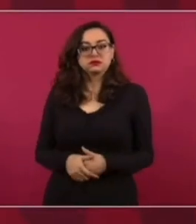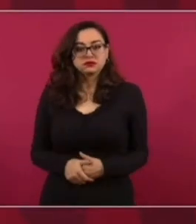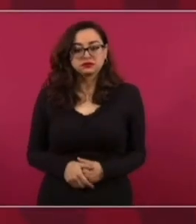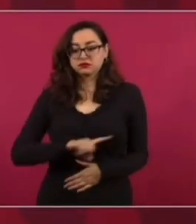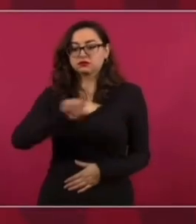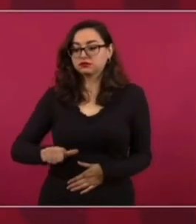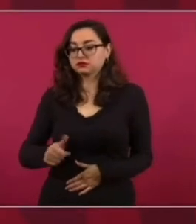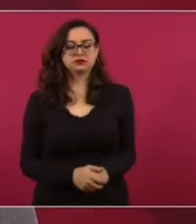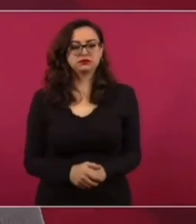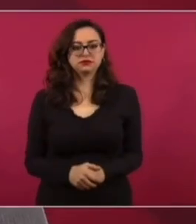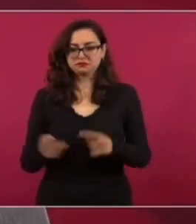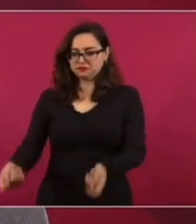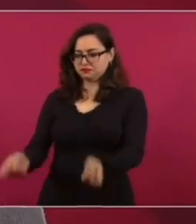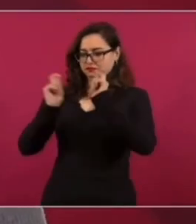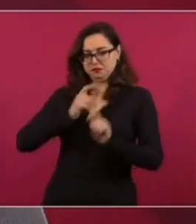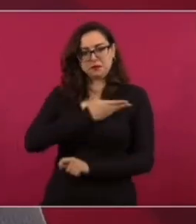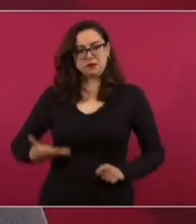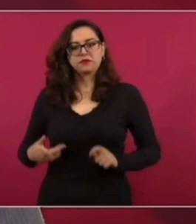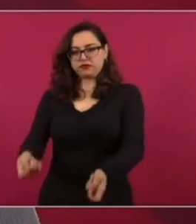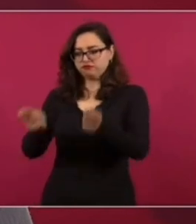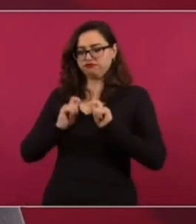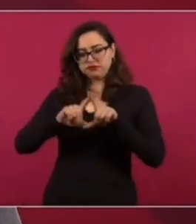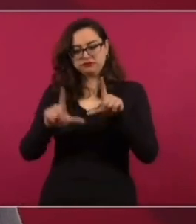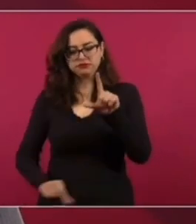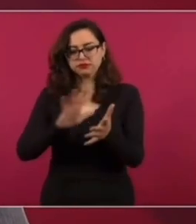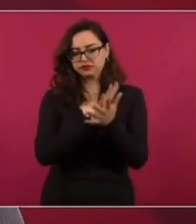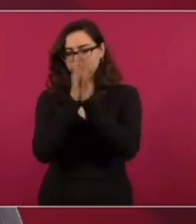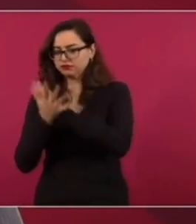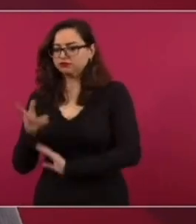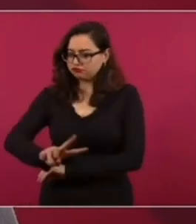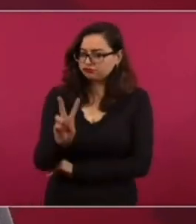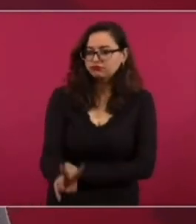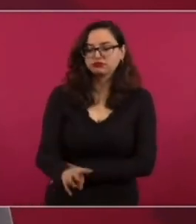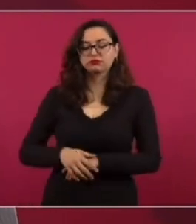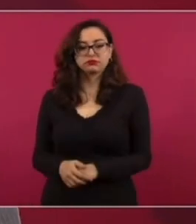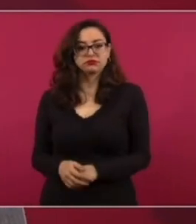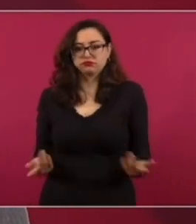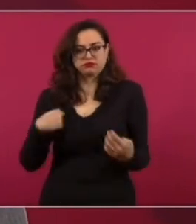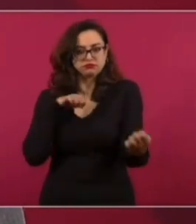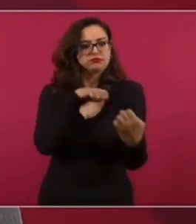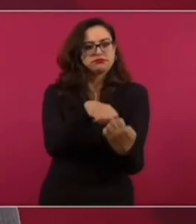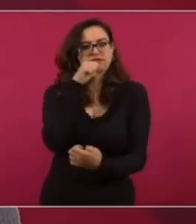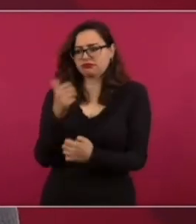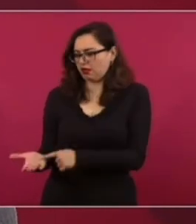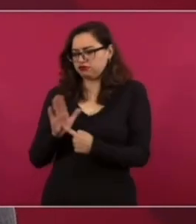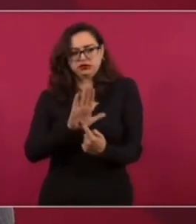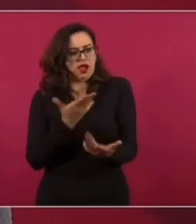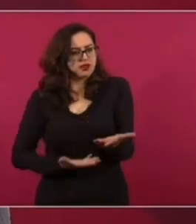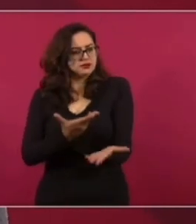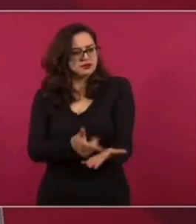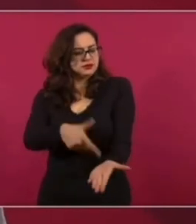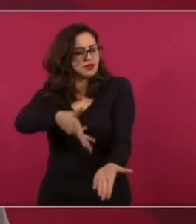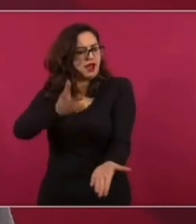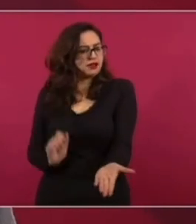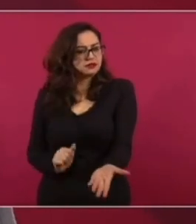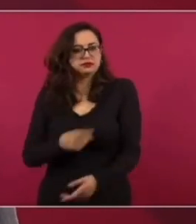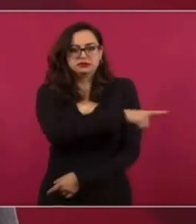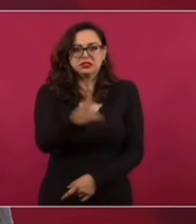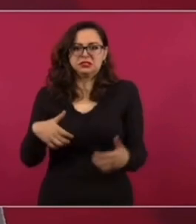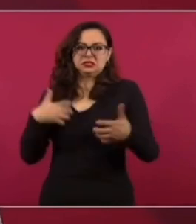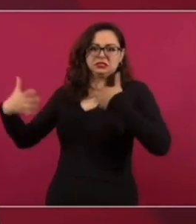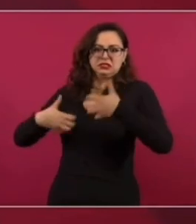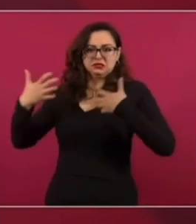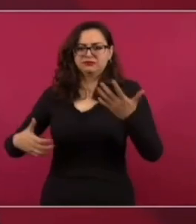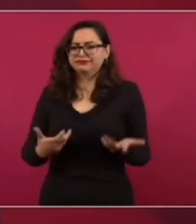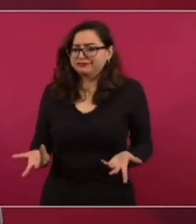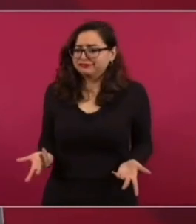Y por eso votó la gente. Votaron por una transformación, por un cambio. Por eso ofrezco disculpas. Y les recomiendo que no se enojen.